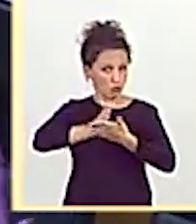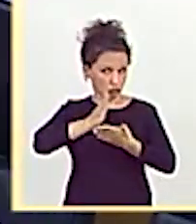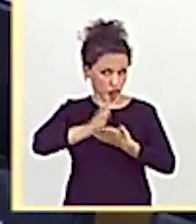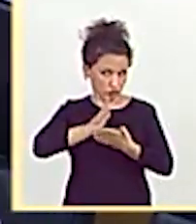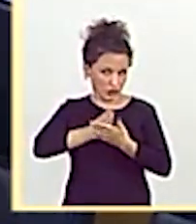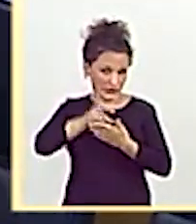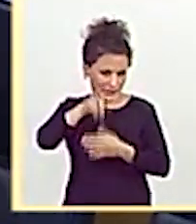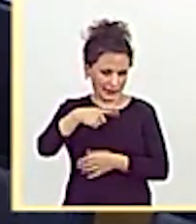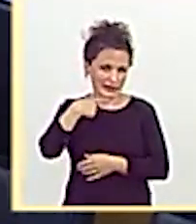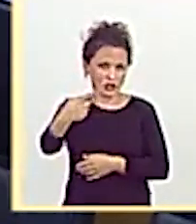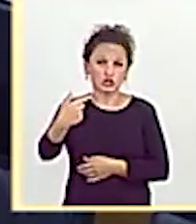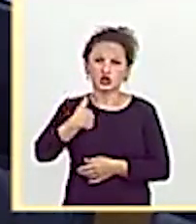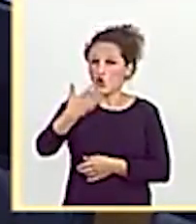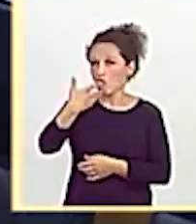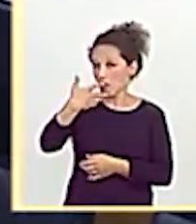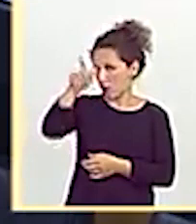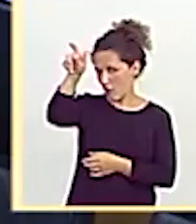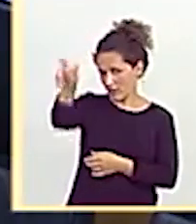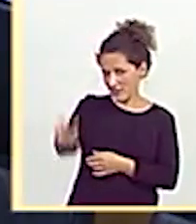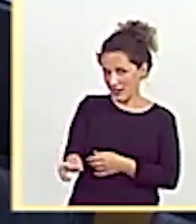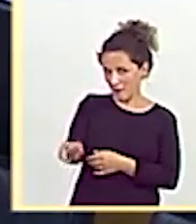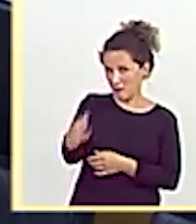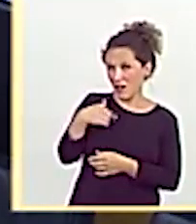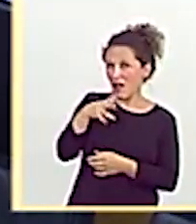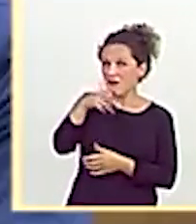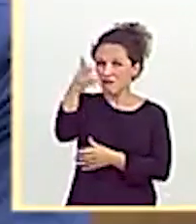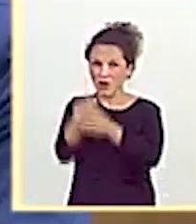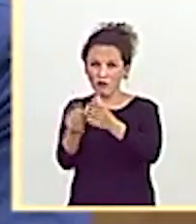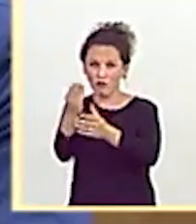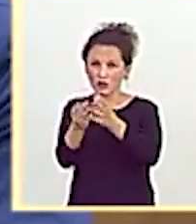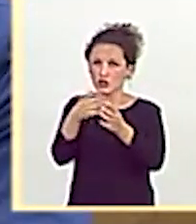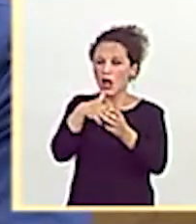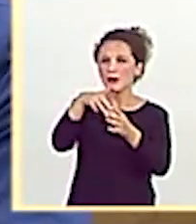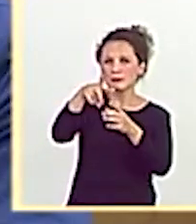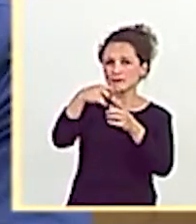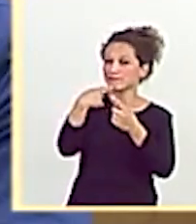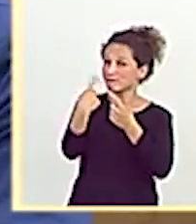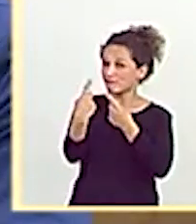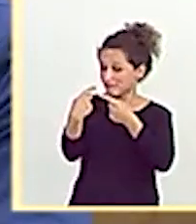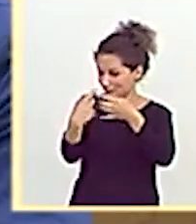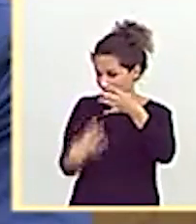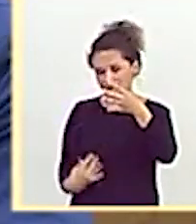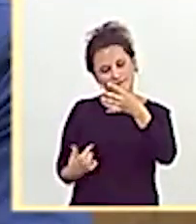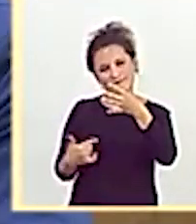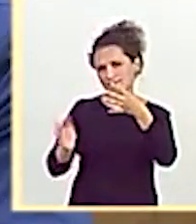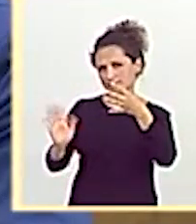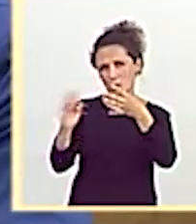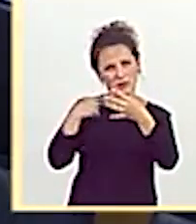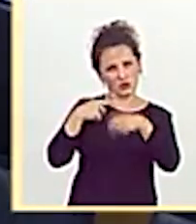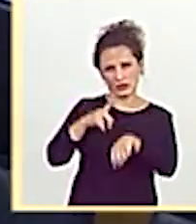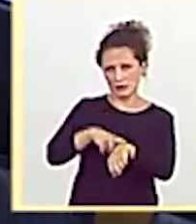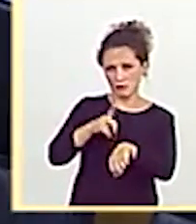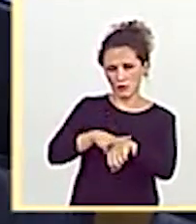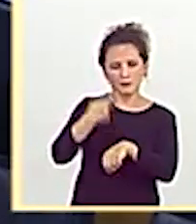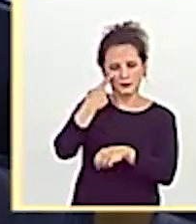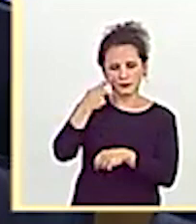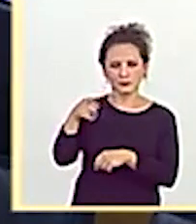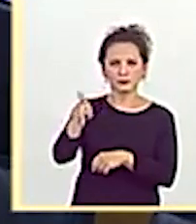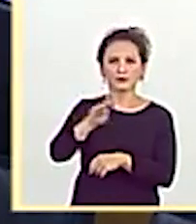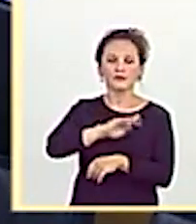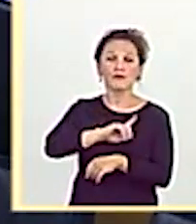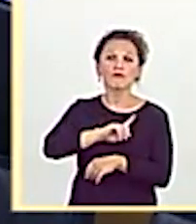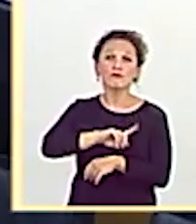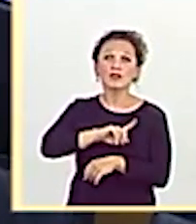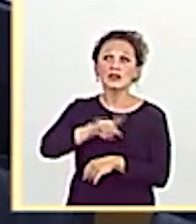ni un solo momento en diseccionar sus errores. Mire usted, señor Ruz, ustedes tuvieron el sistema educativo